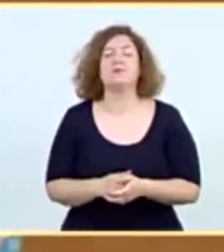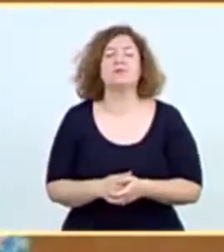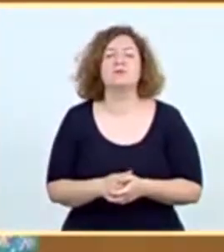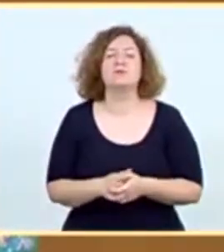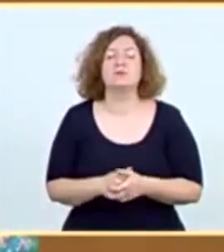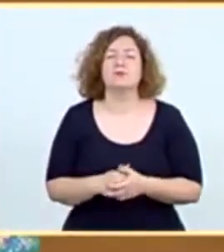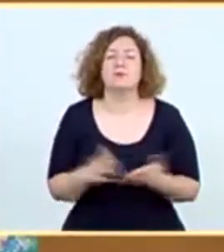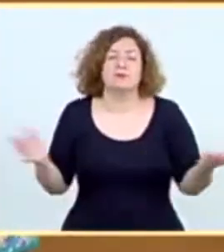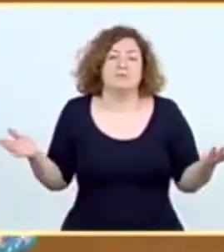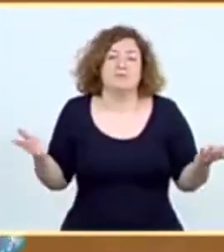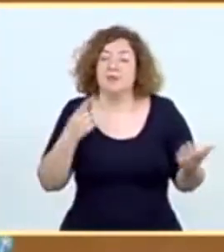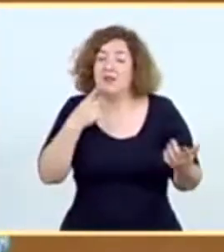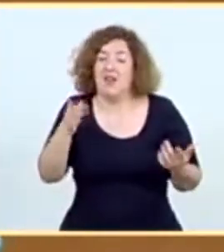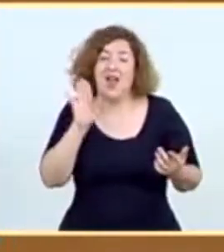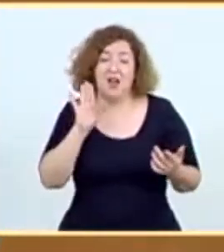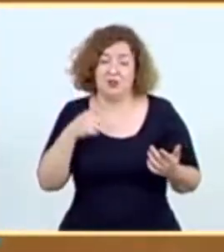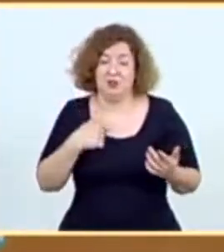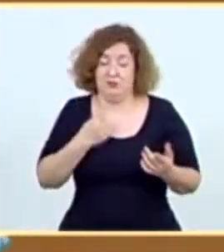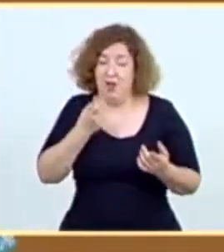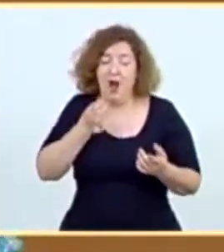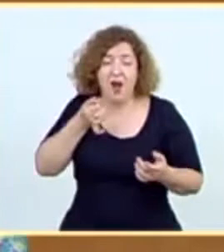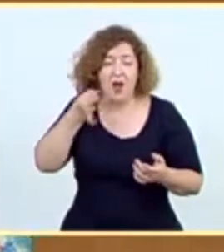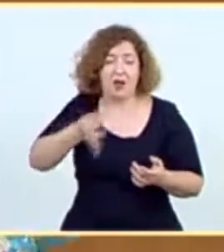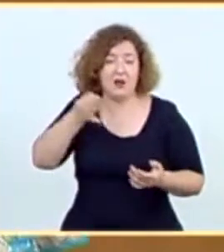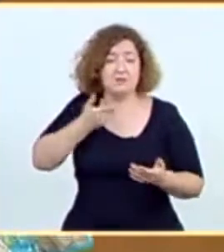creo que los datos que le acabo de exponer...